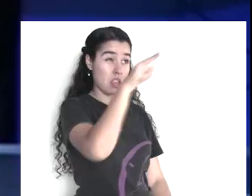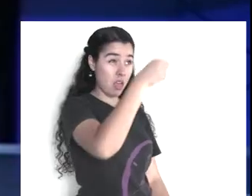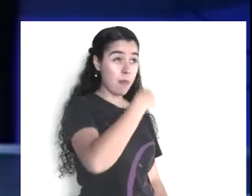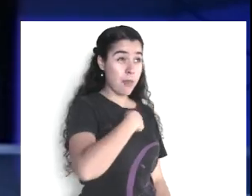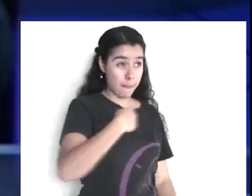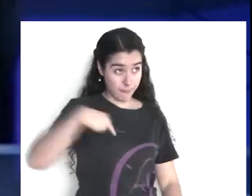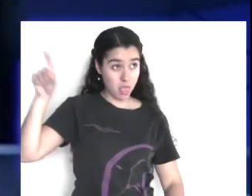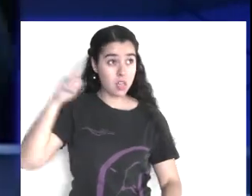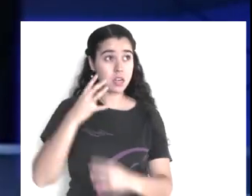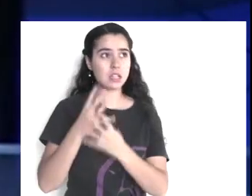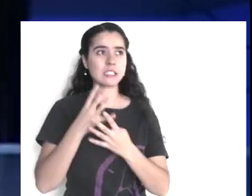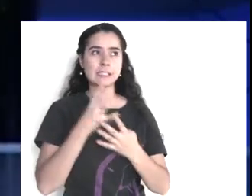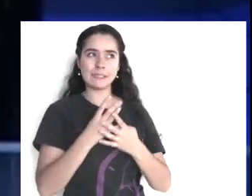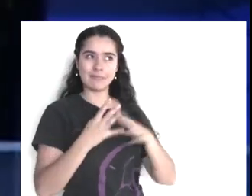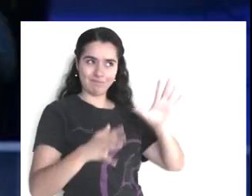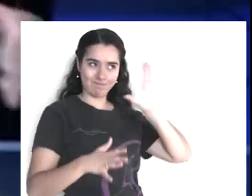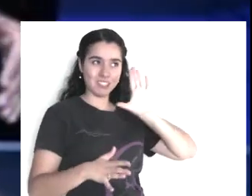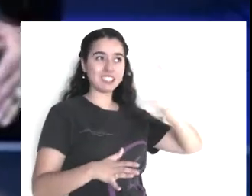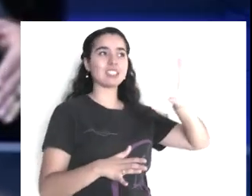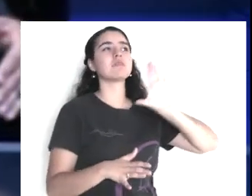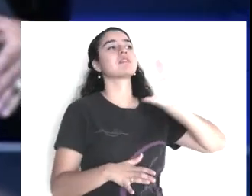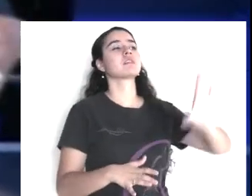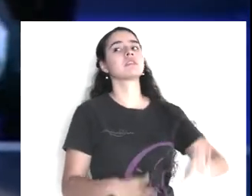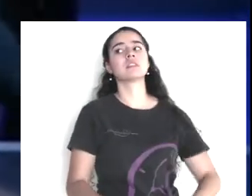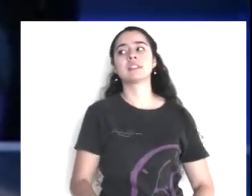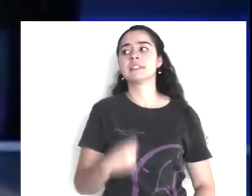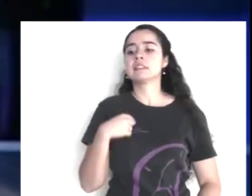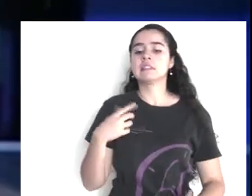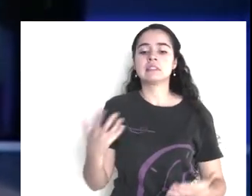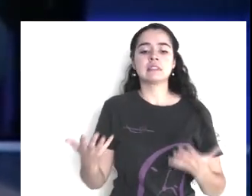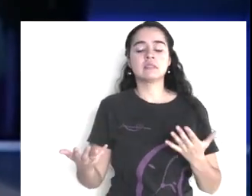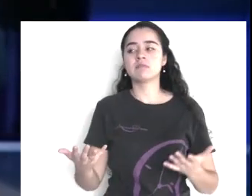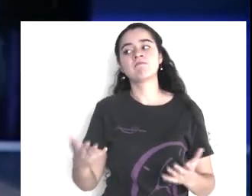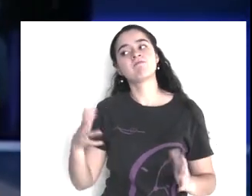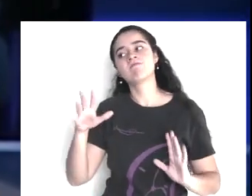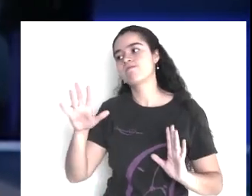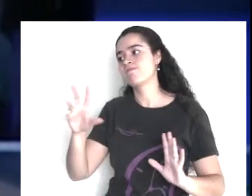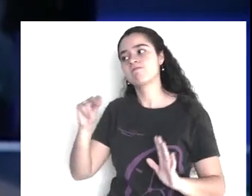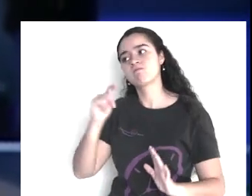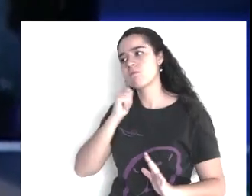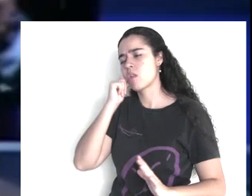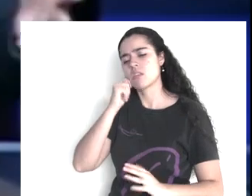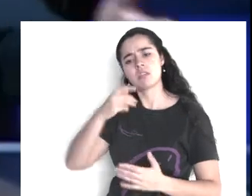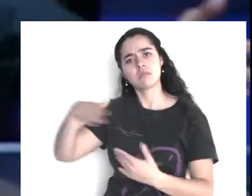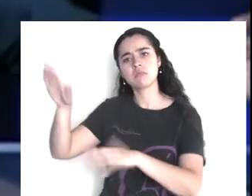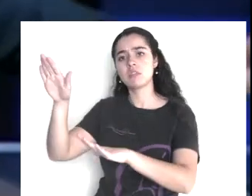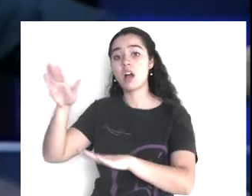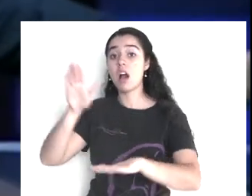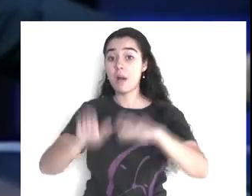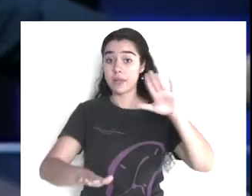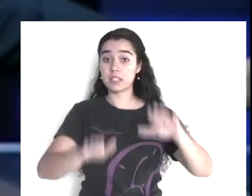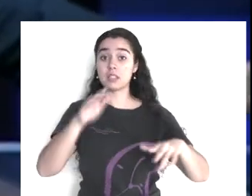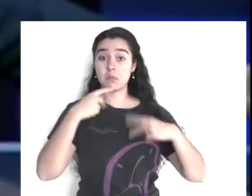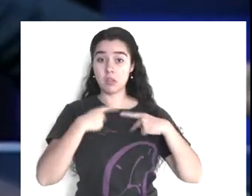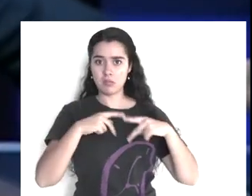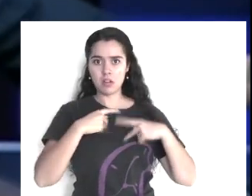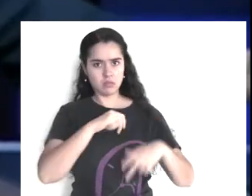y tú sabes, que hay sicarios, ahorita, que por, cinco mil pesos, te matan,